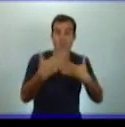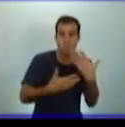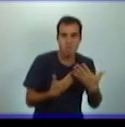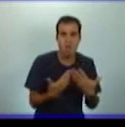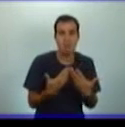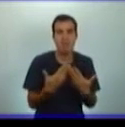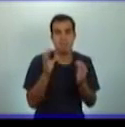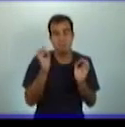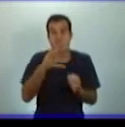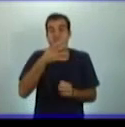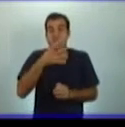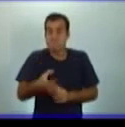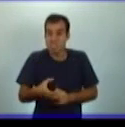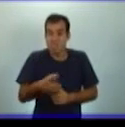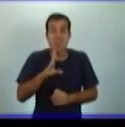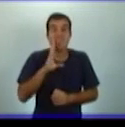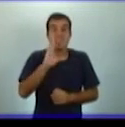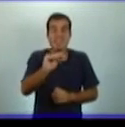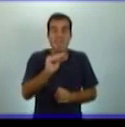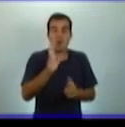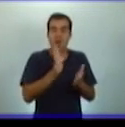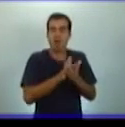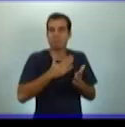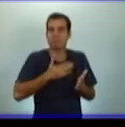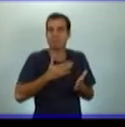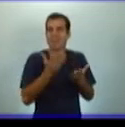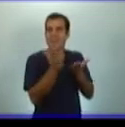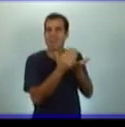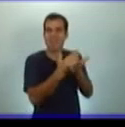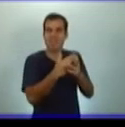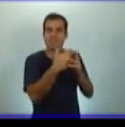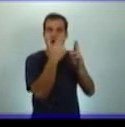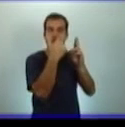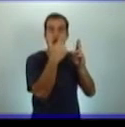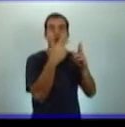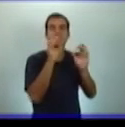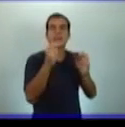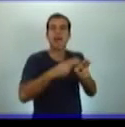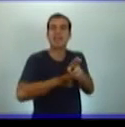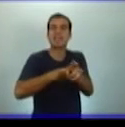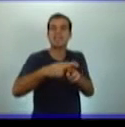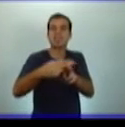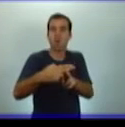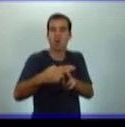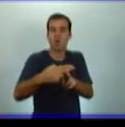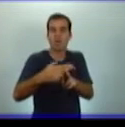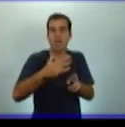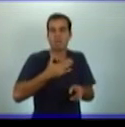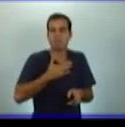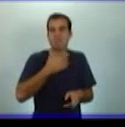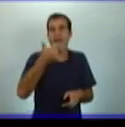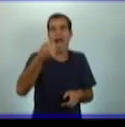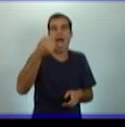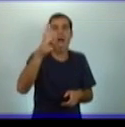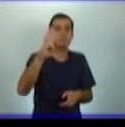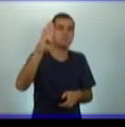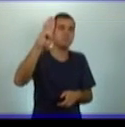Fidel en la historia me absolverá. Por tanto, te recuerdas